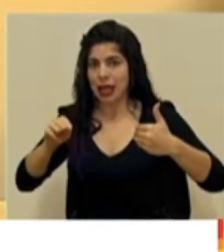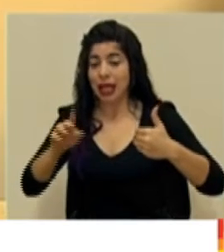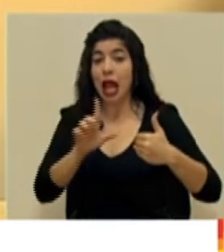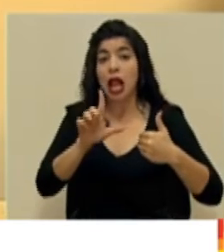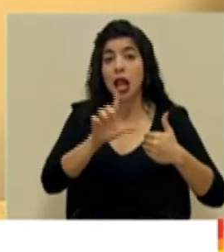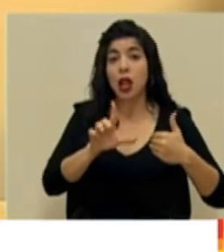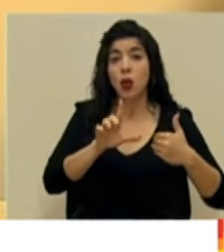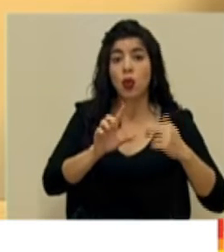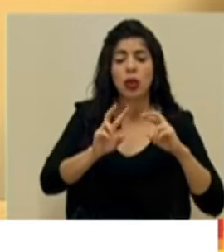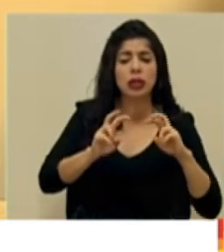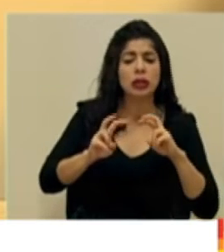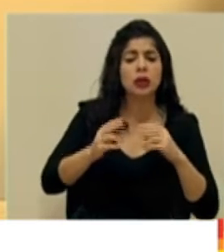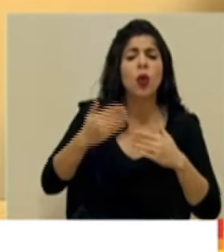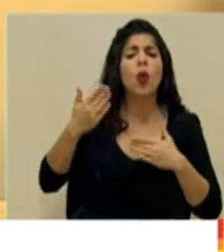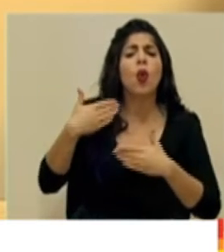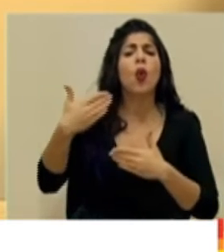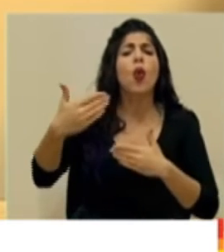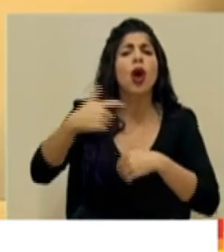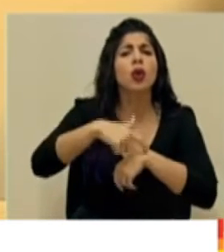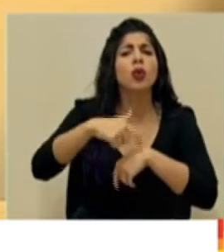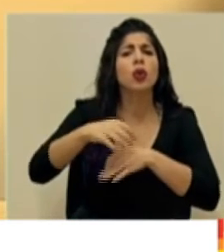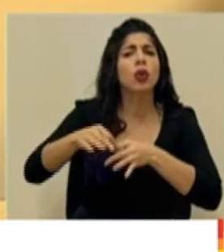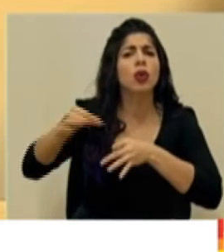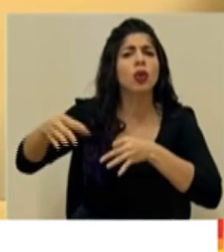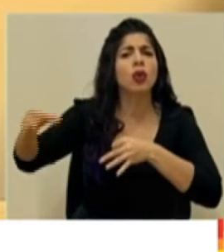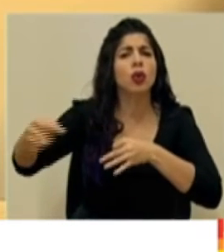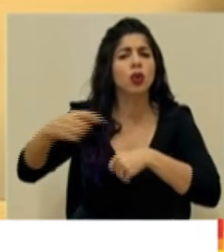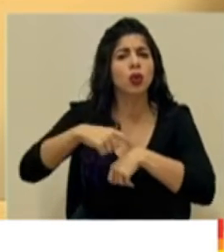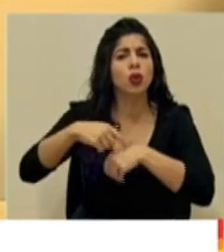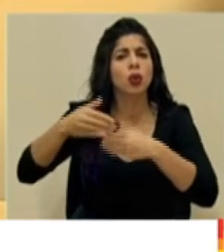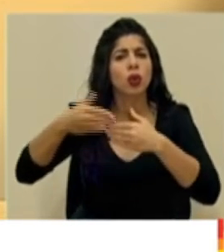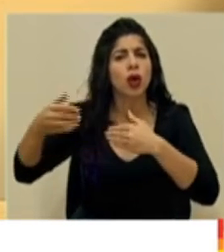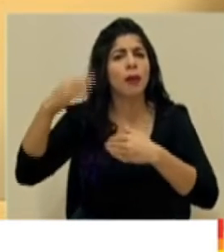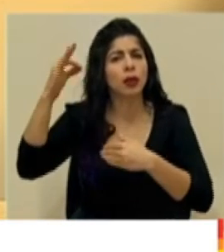para ver hasta cuándo sería la afectación la otra semana.